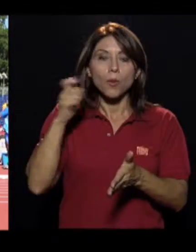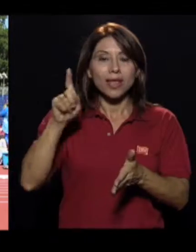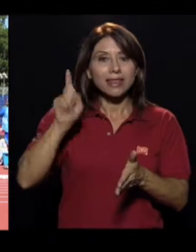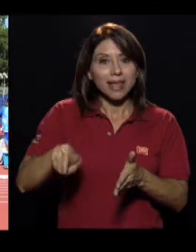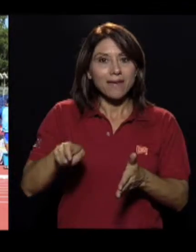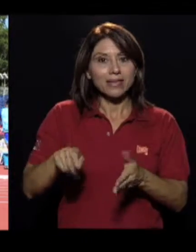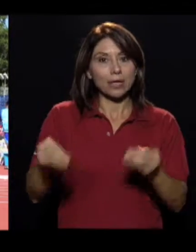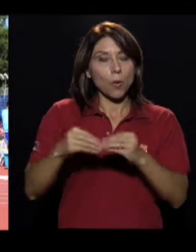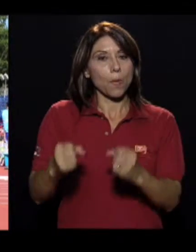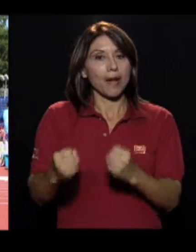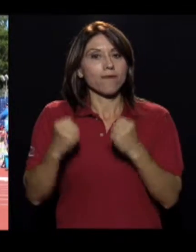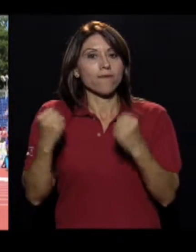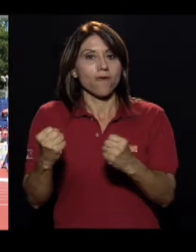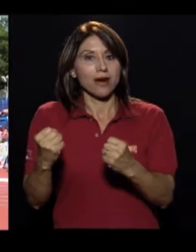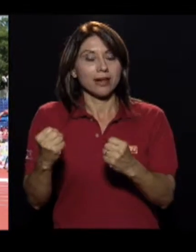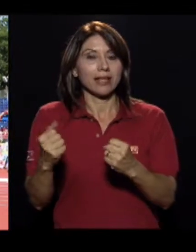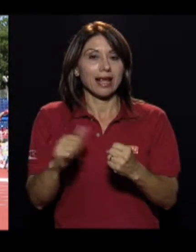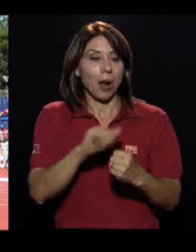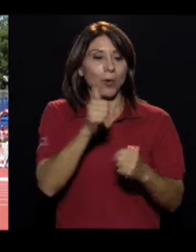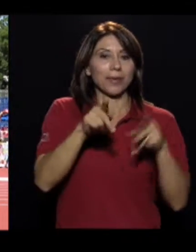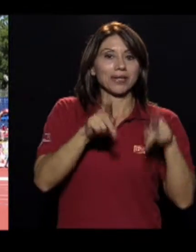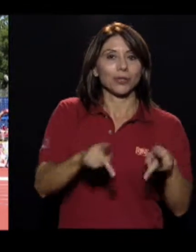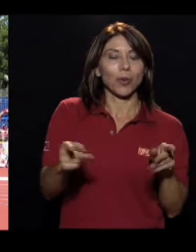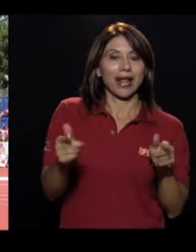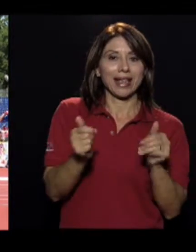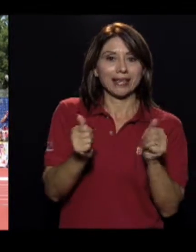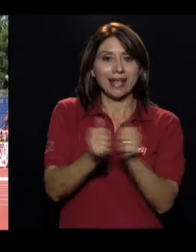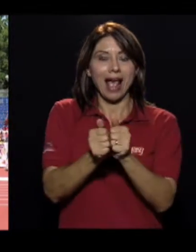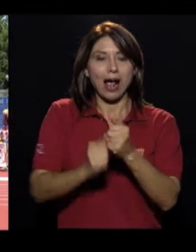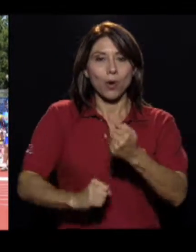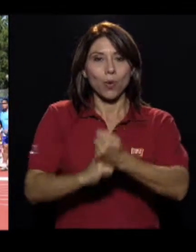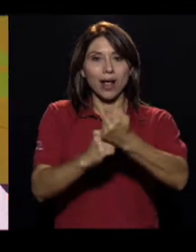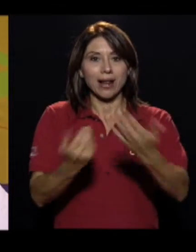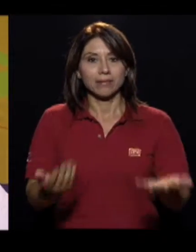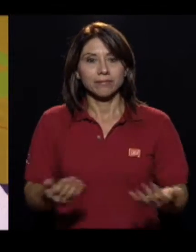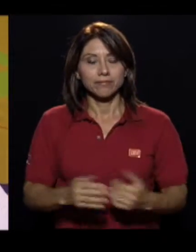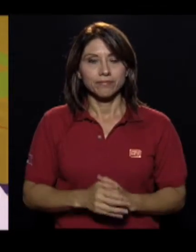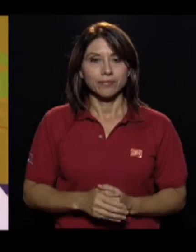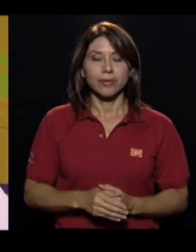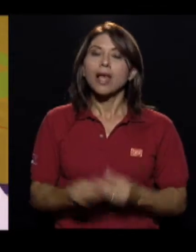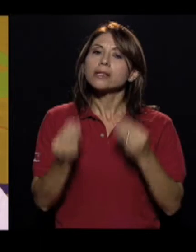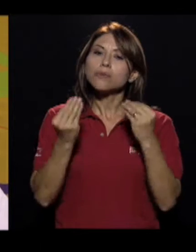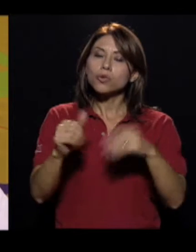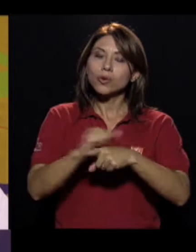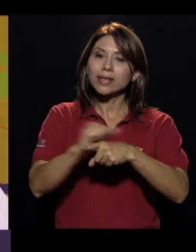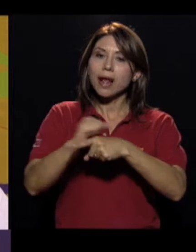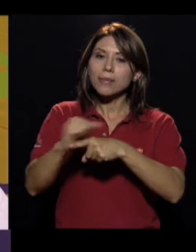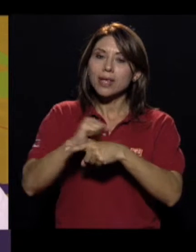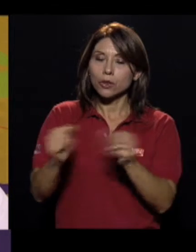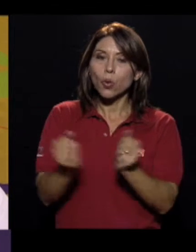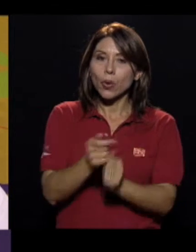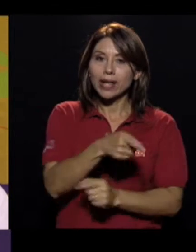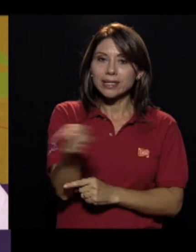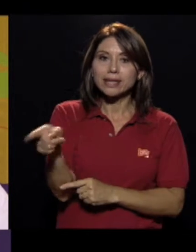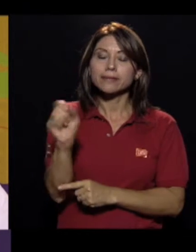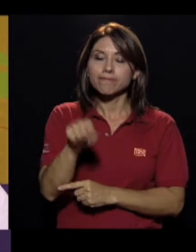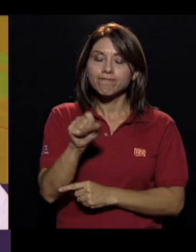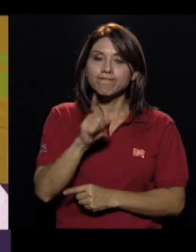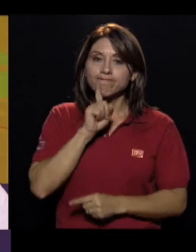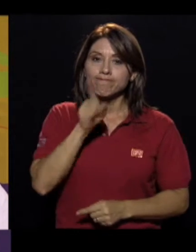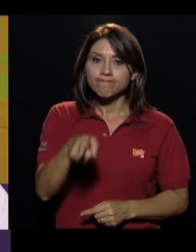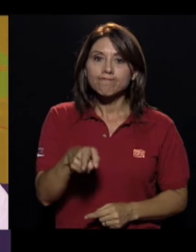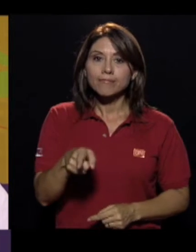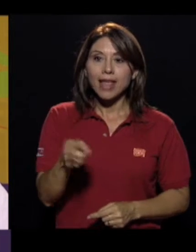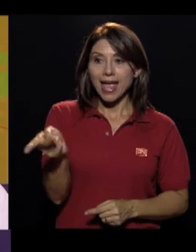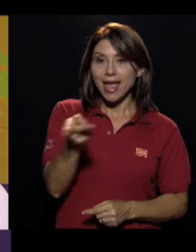que la persona que lleva a su lado, ¿verdad? Es mucho entrenamiento con ellas, sinceramente,